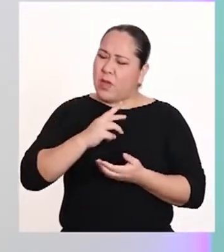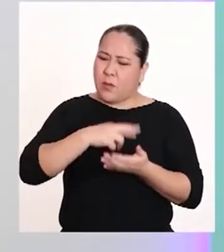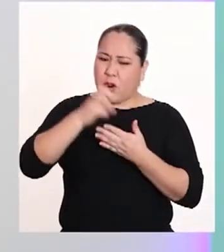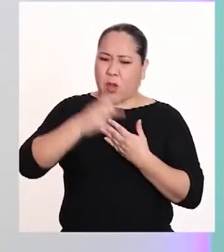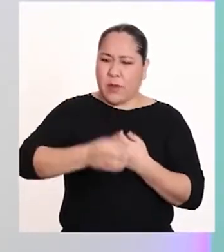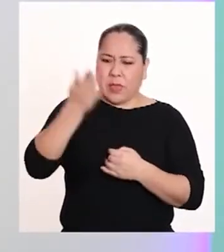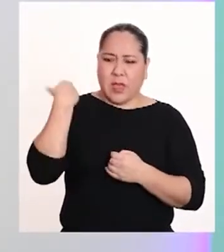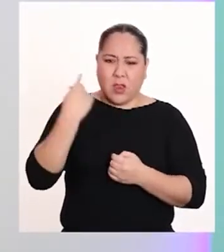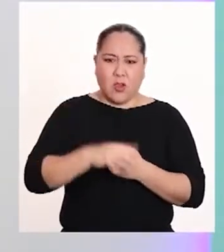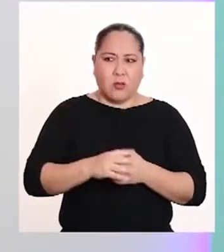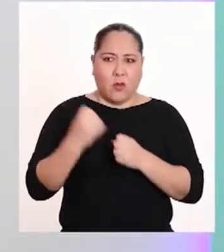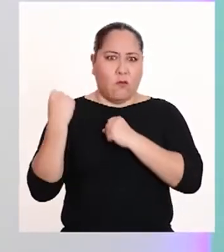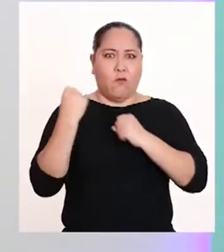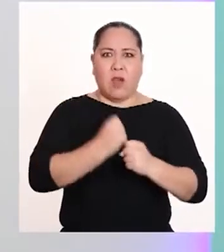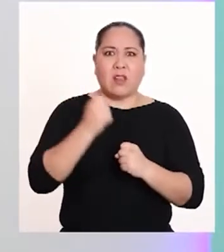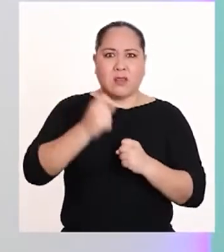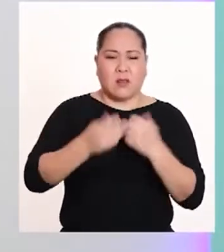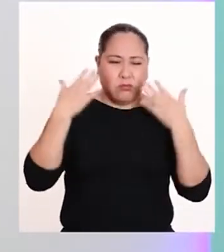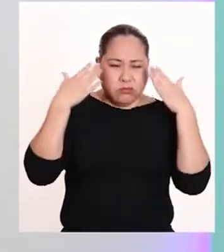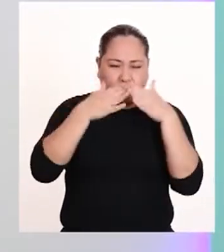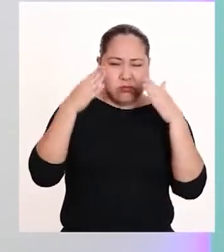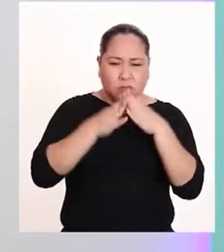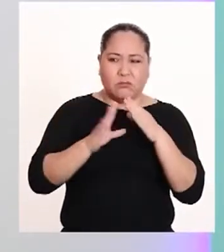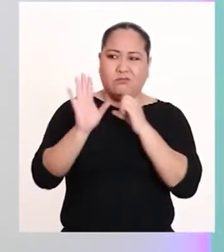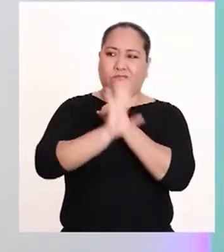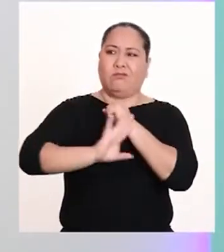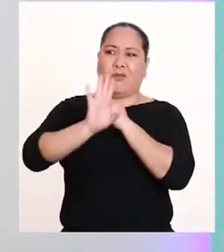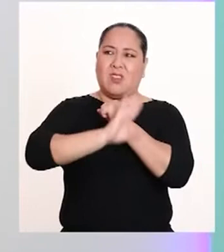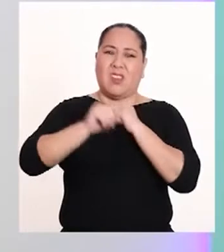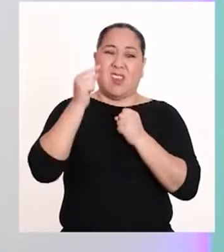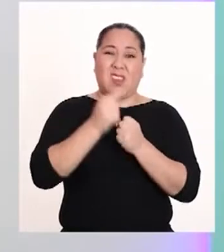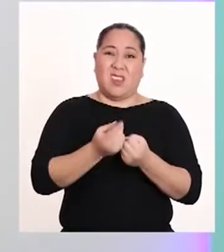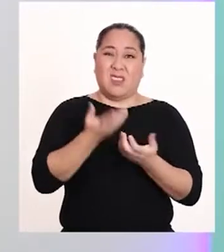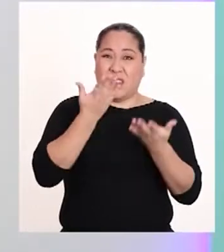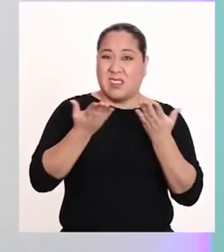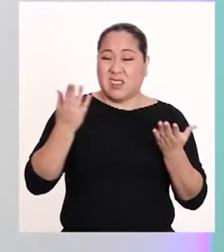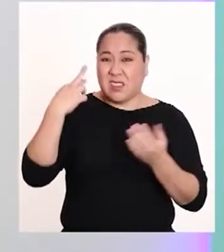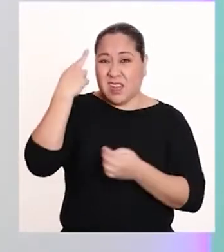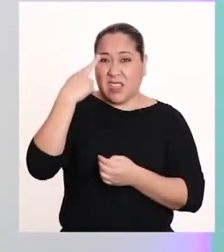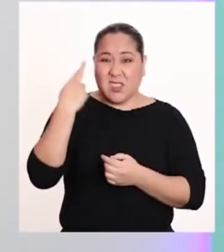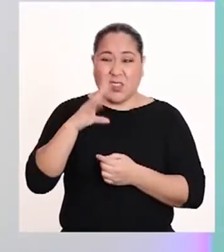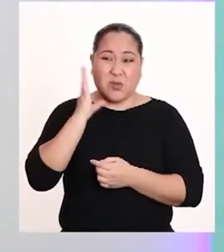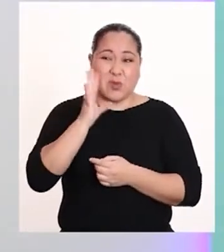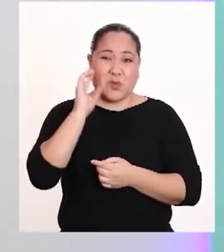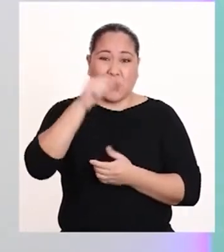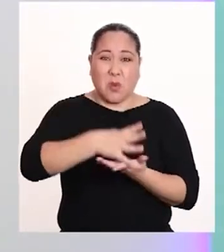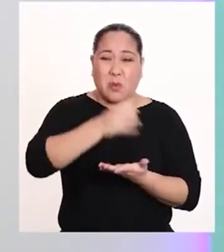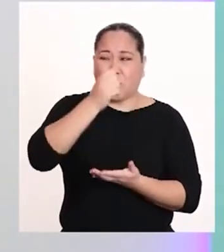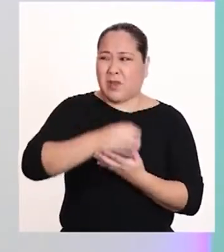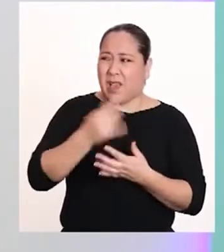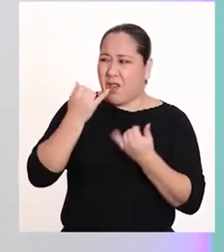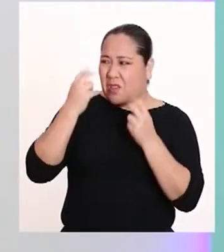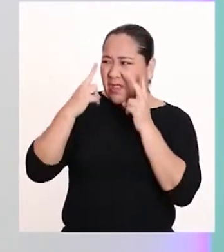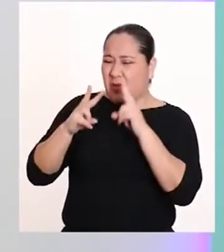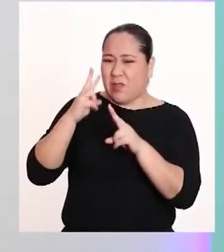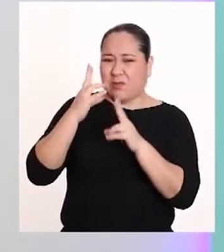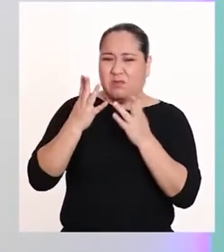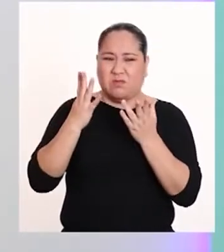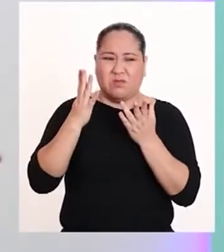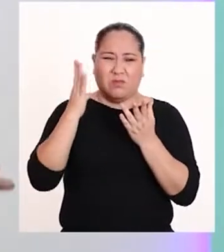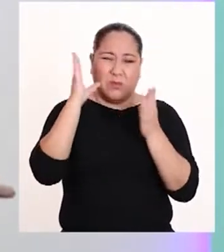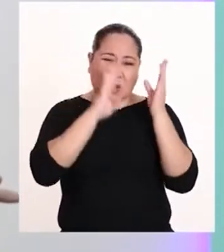enérgica y comprometida al tratar el tema de las causas de la contaminación por plástico. Pero ahora te veo, no sé, como